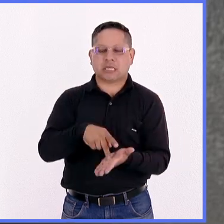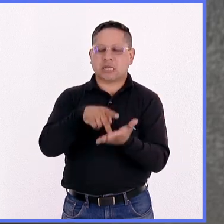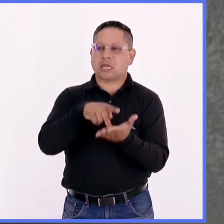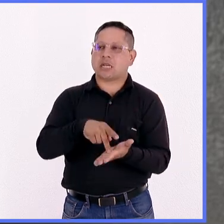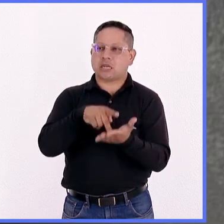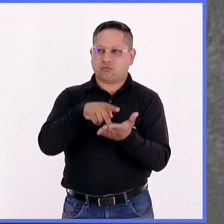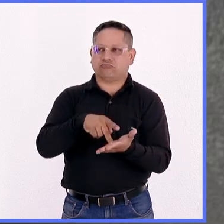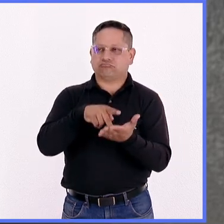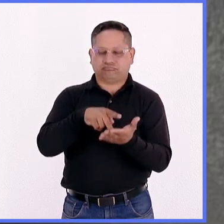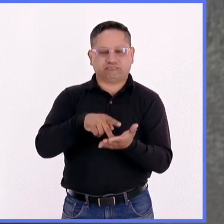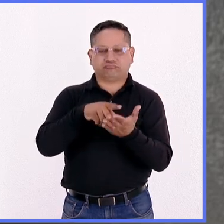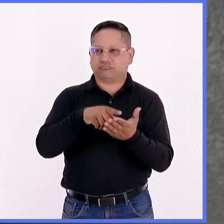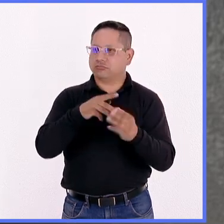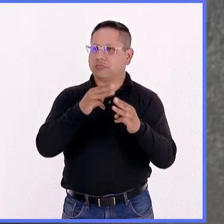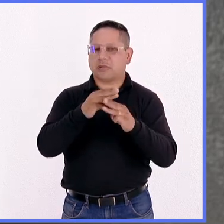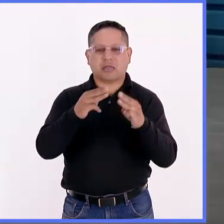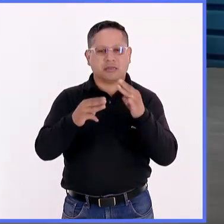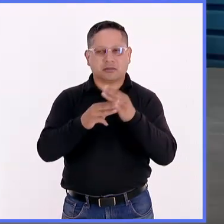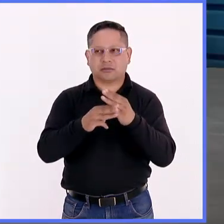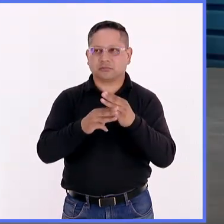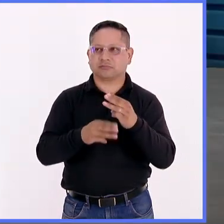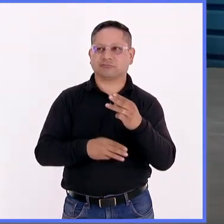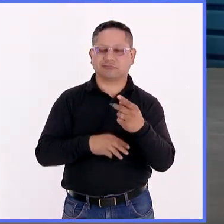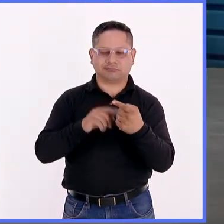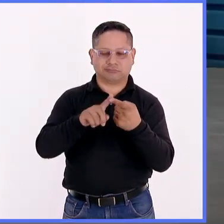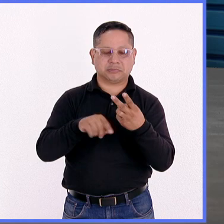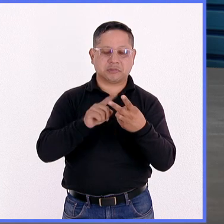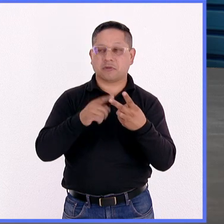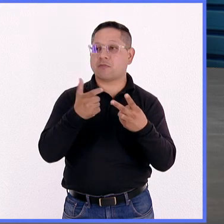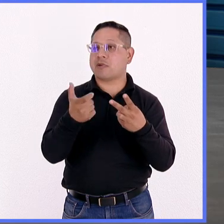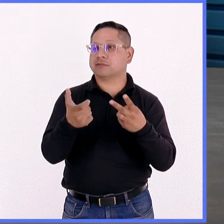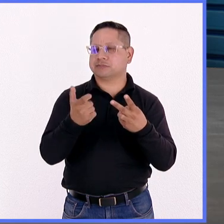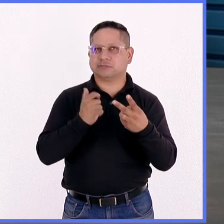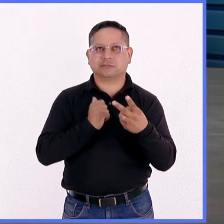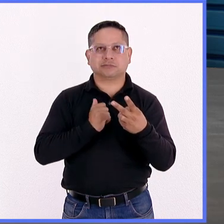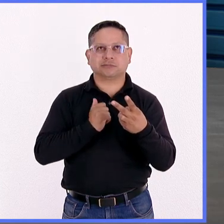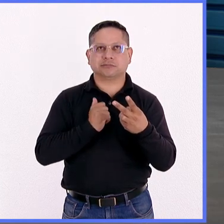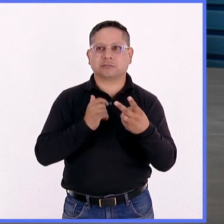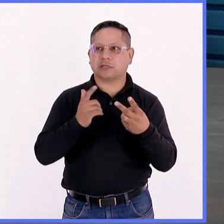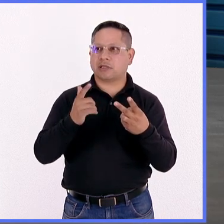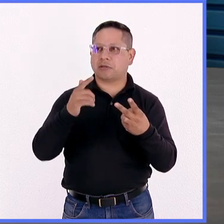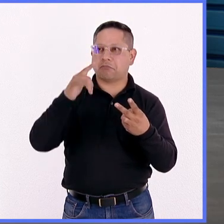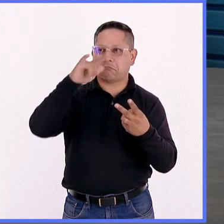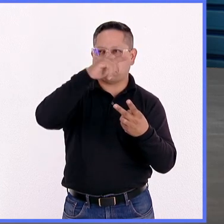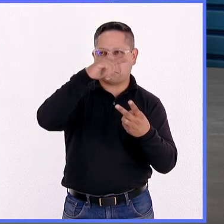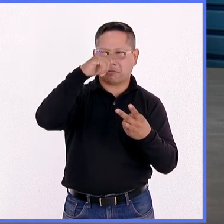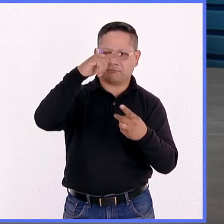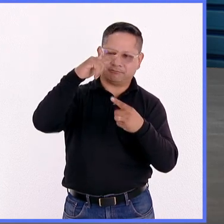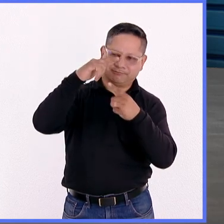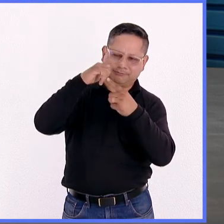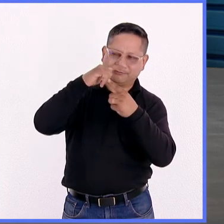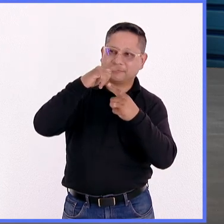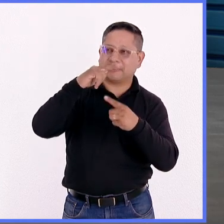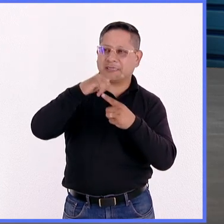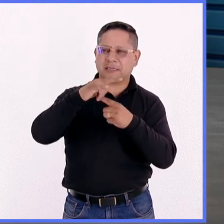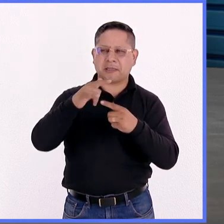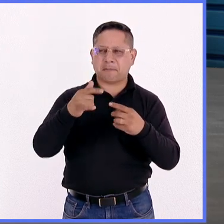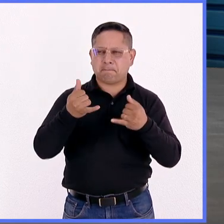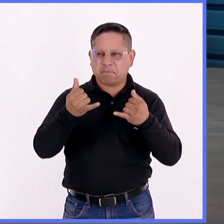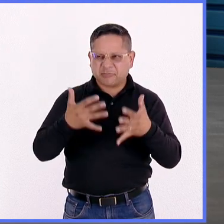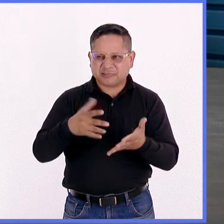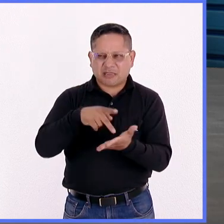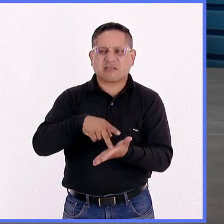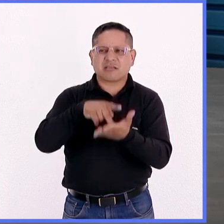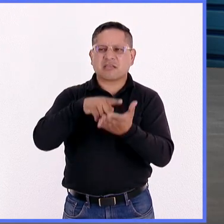materiales... Materiales, costos. Por ejemplo, en el caso del satélite enlatado, el peso máximo